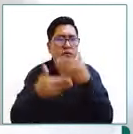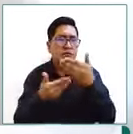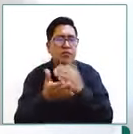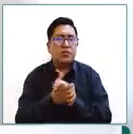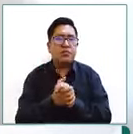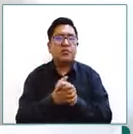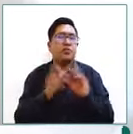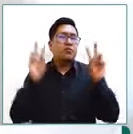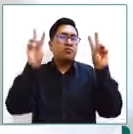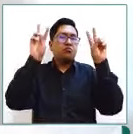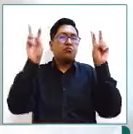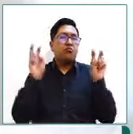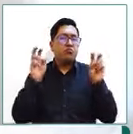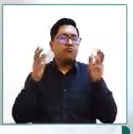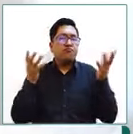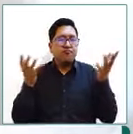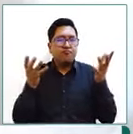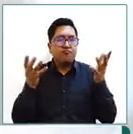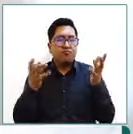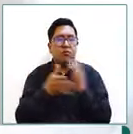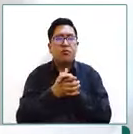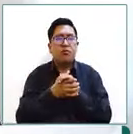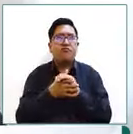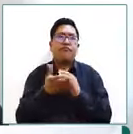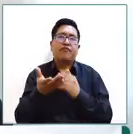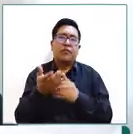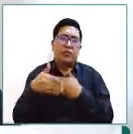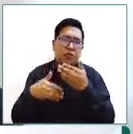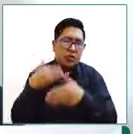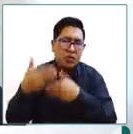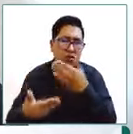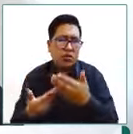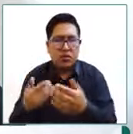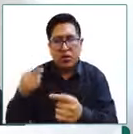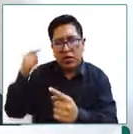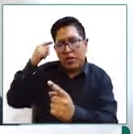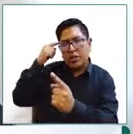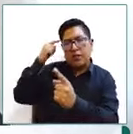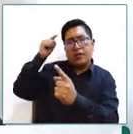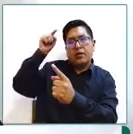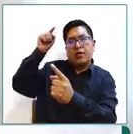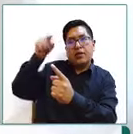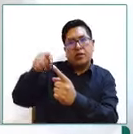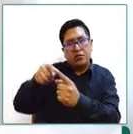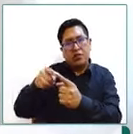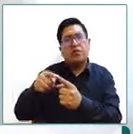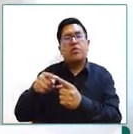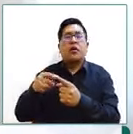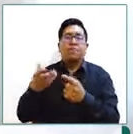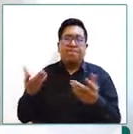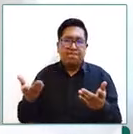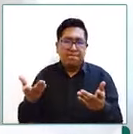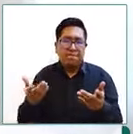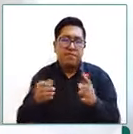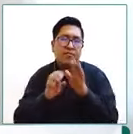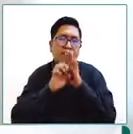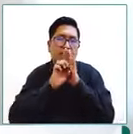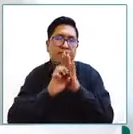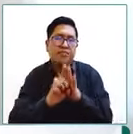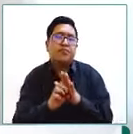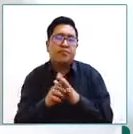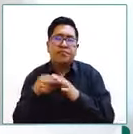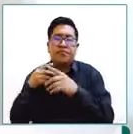que existe pues a lo largo de ese relacionamiento con los